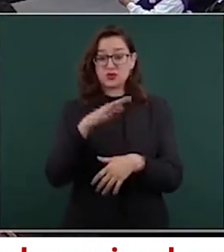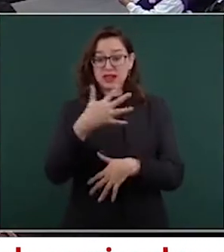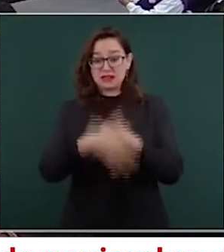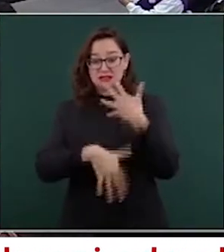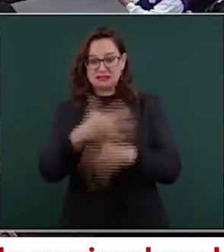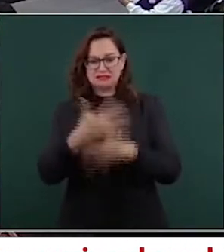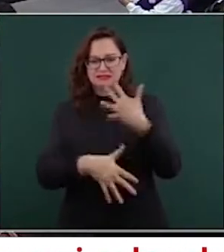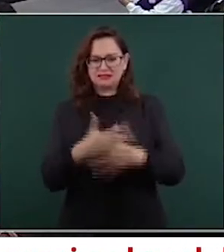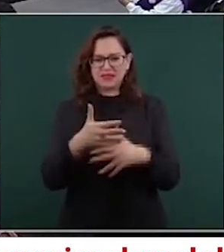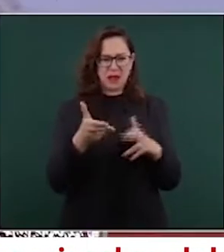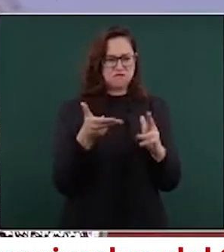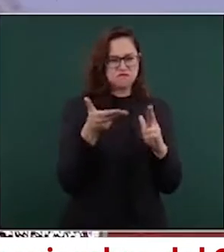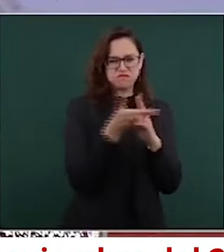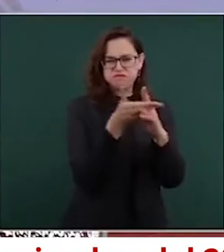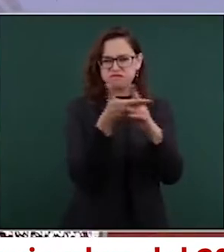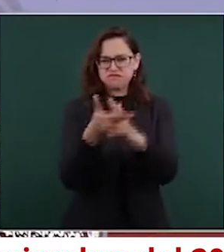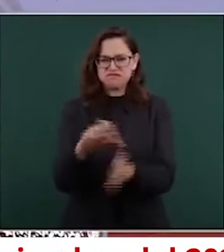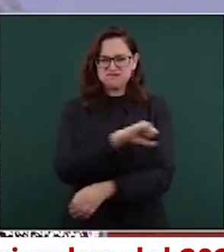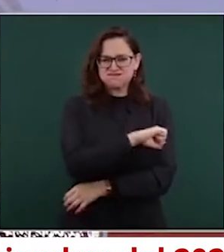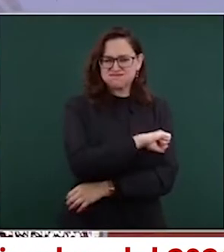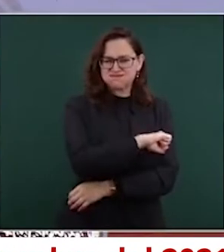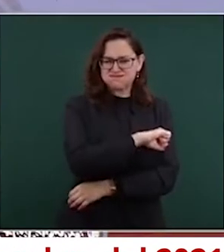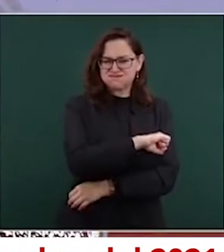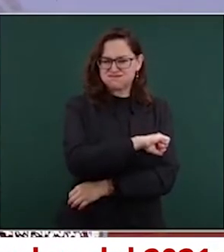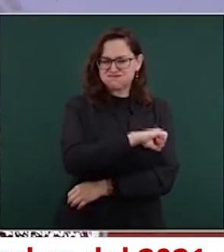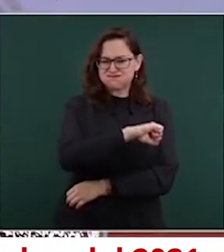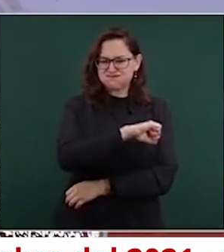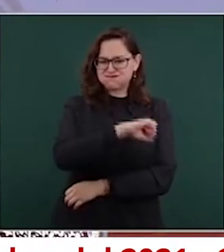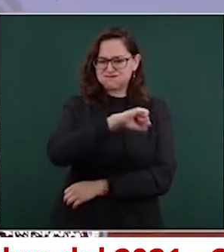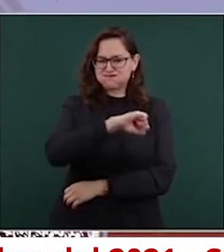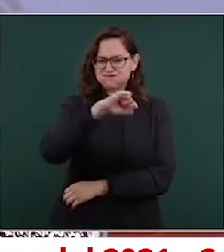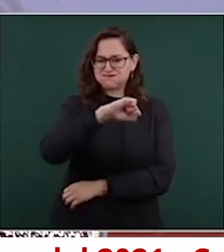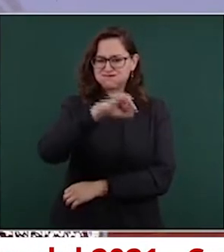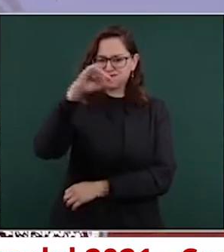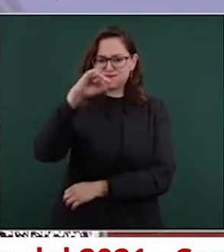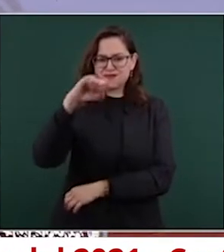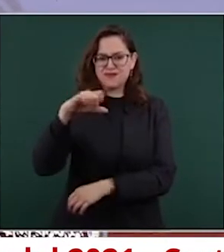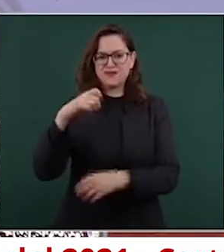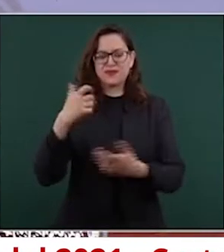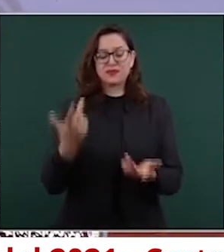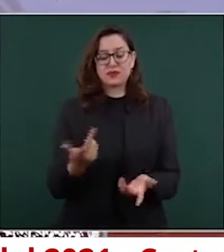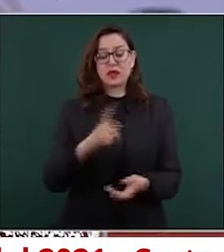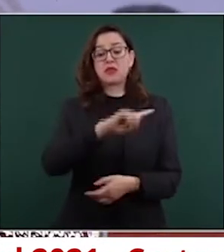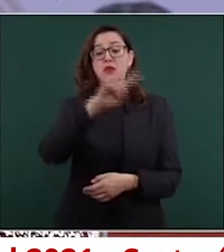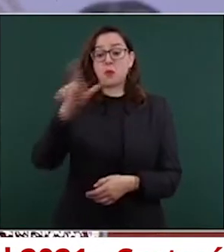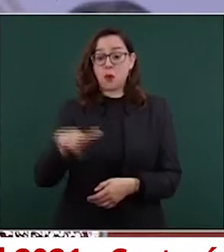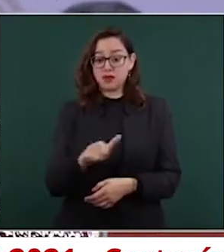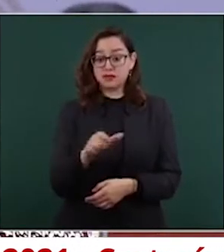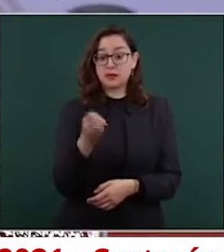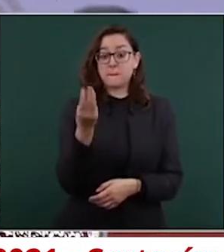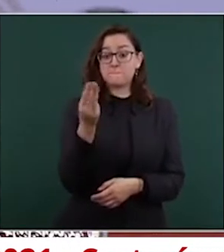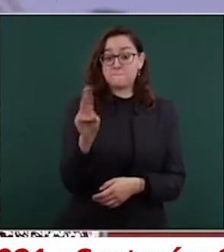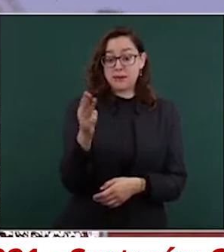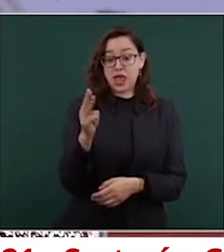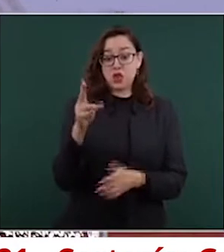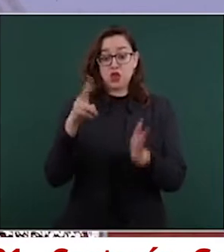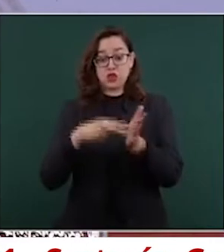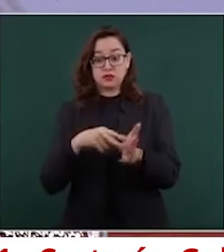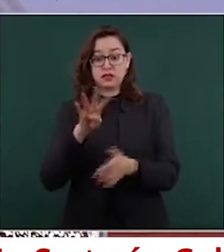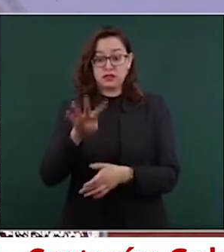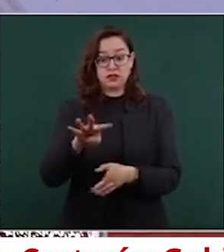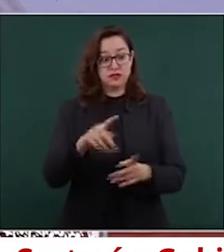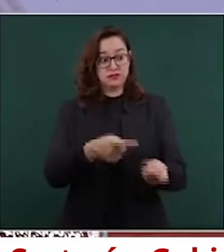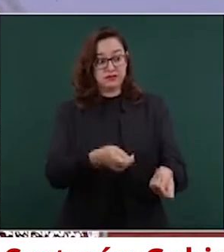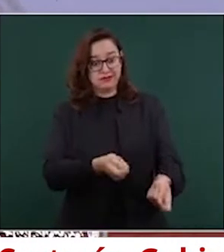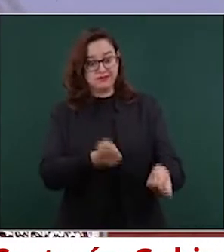en los homicidios, hasta más o menos mayo del dos mil diecinueve, y a partir de entonces, con